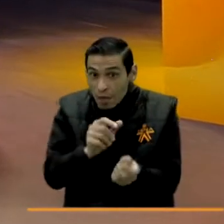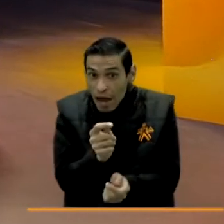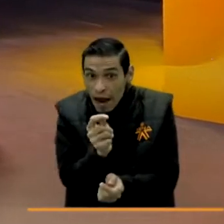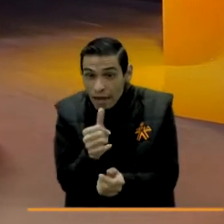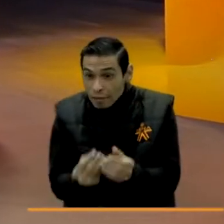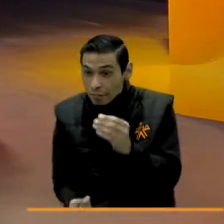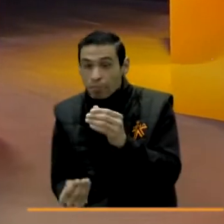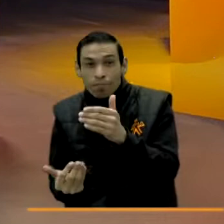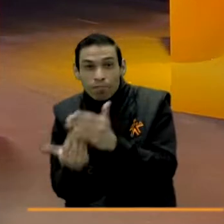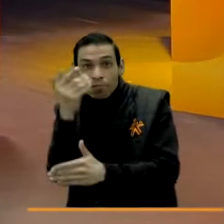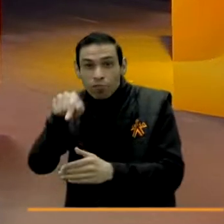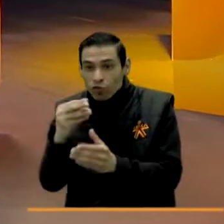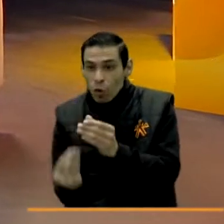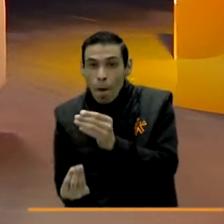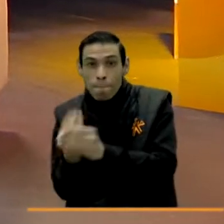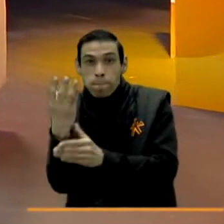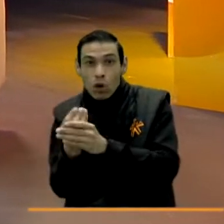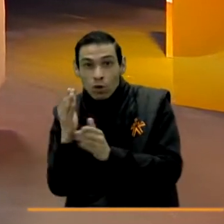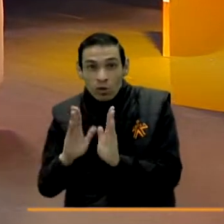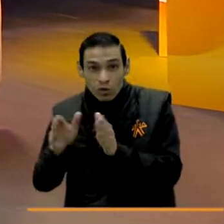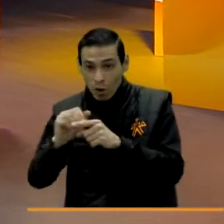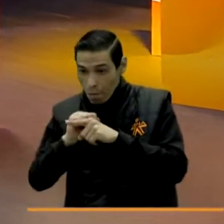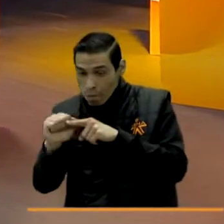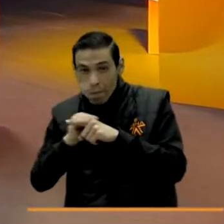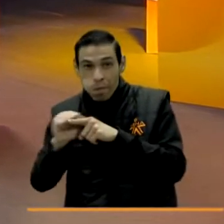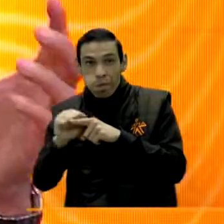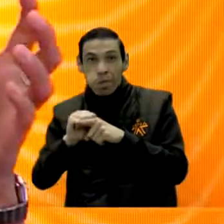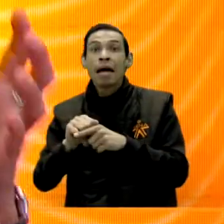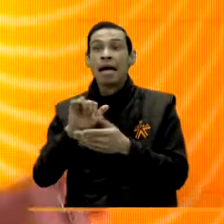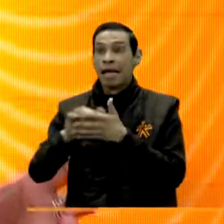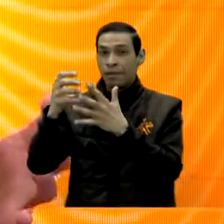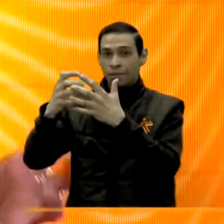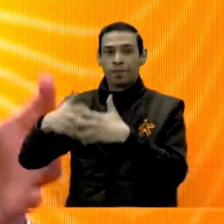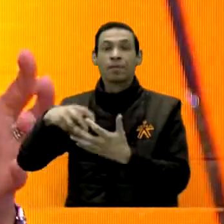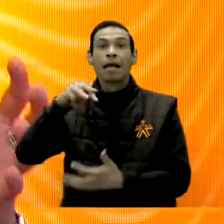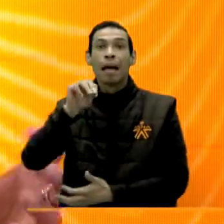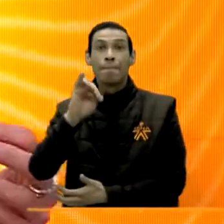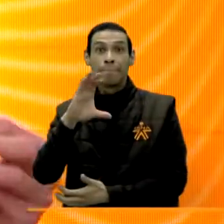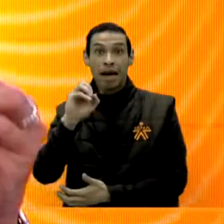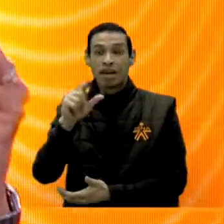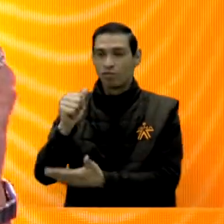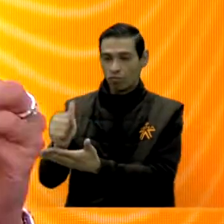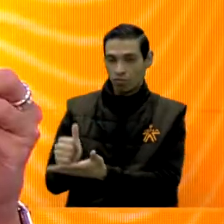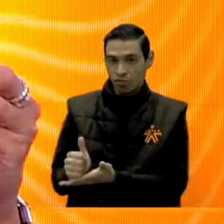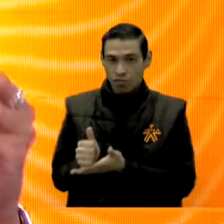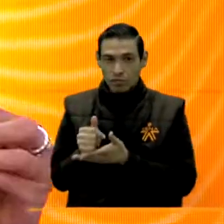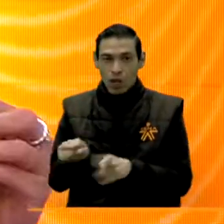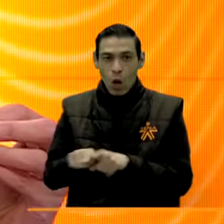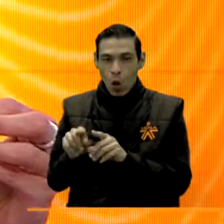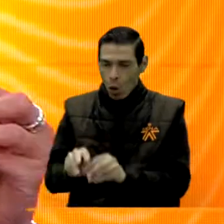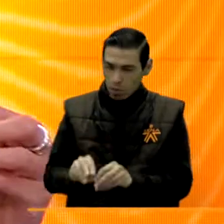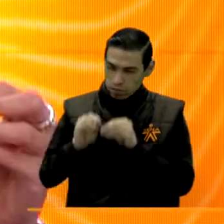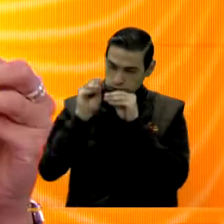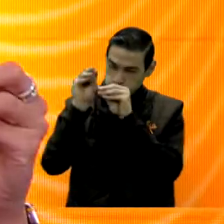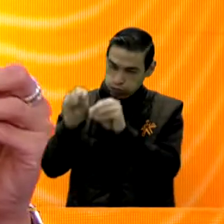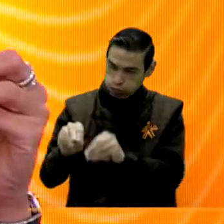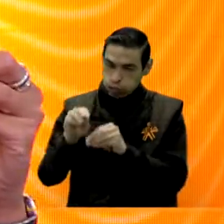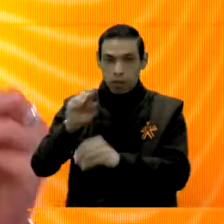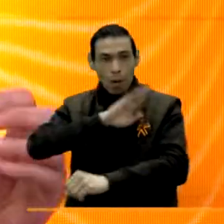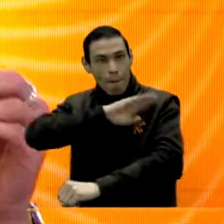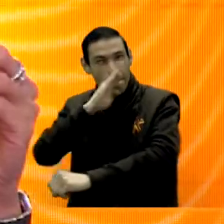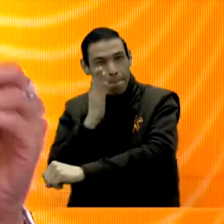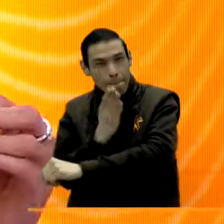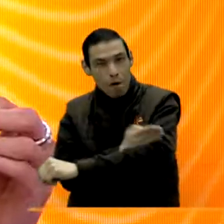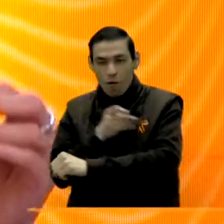a su contrato de aprendizaje, que es un proceso de coformación, Microsoft nos ayuda a fortalecer todas sus